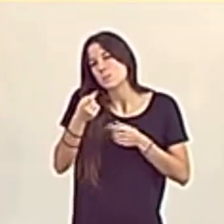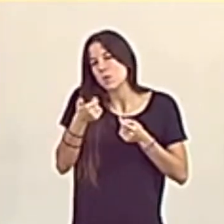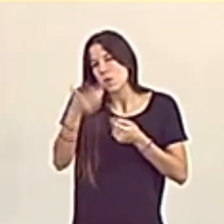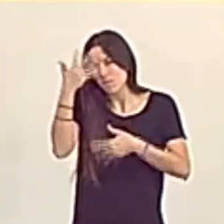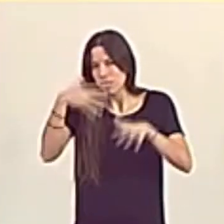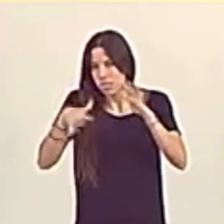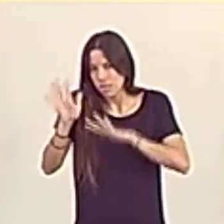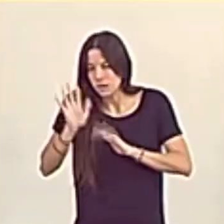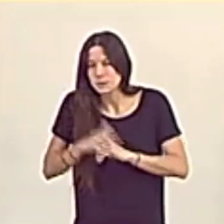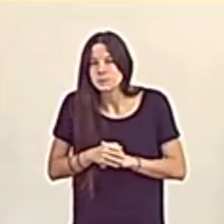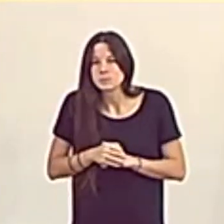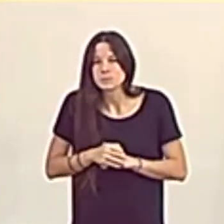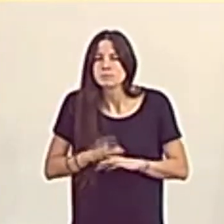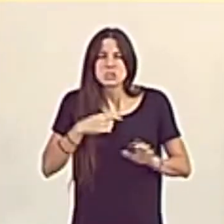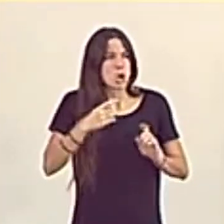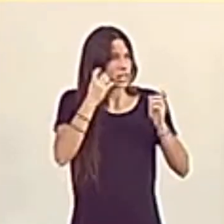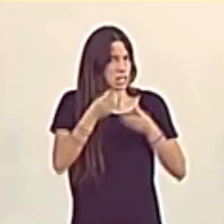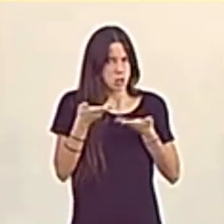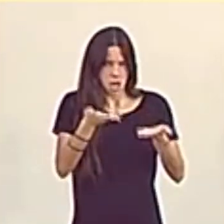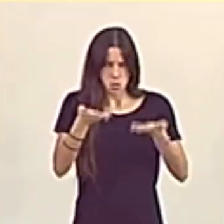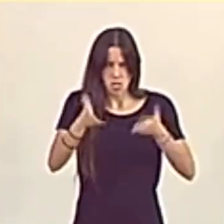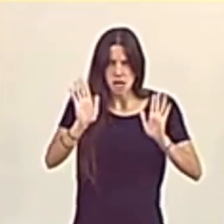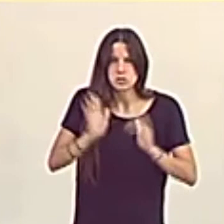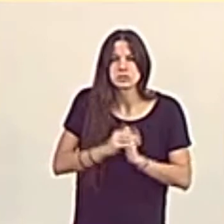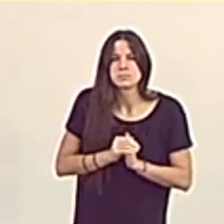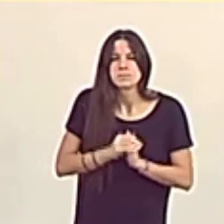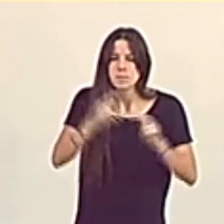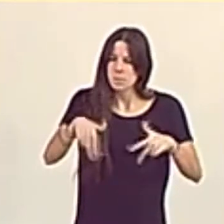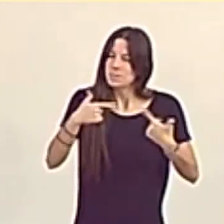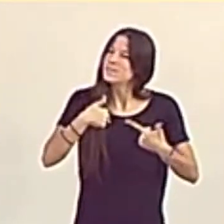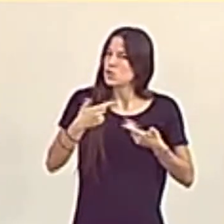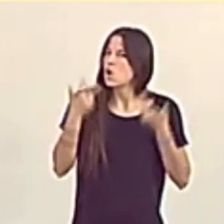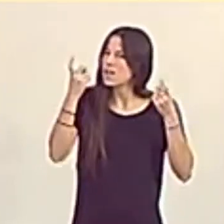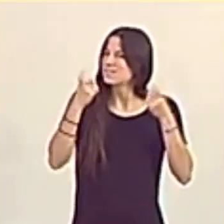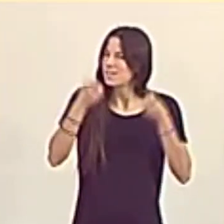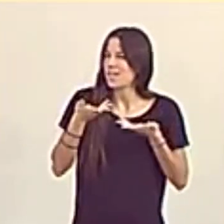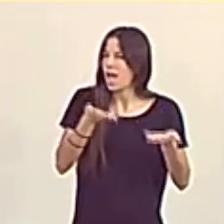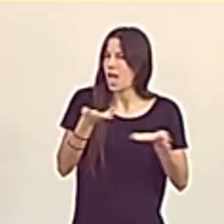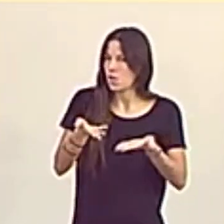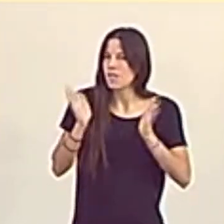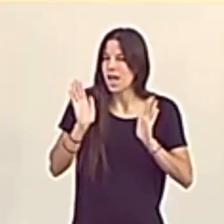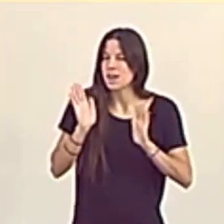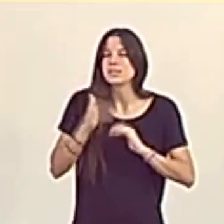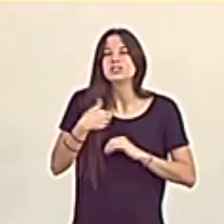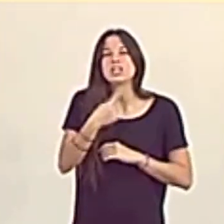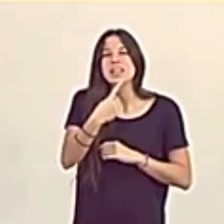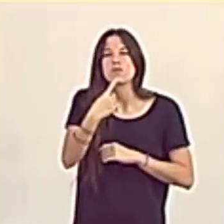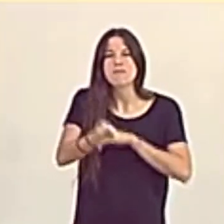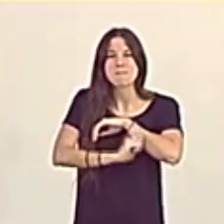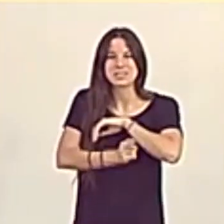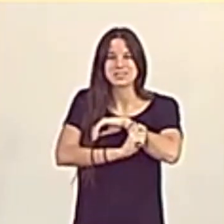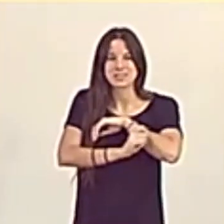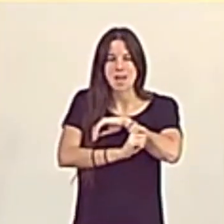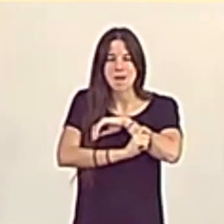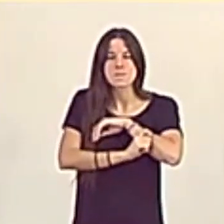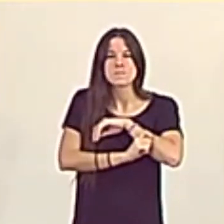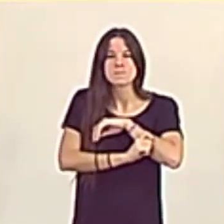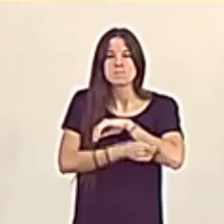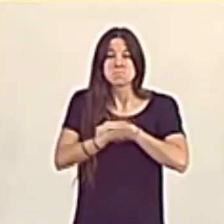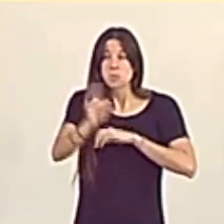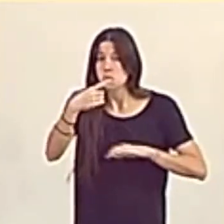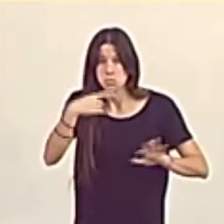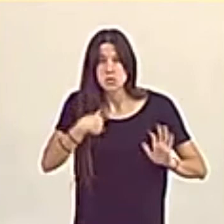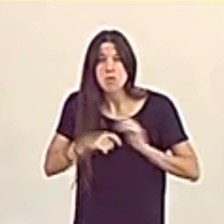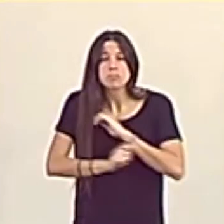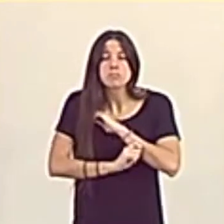Verán, voy a intentar ayudarles. Déjenme intentar ayudarles y les voy a dar una pista. No, les voy a dar una